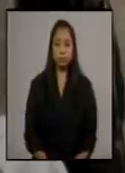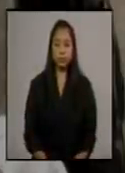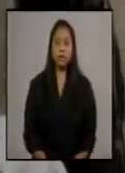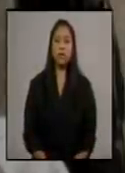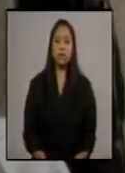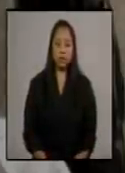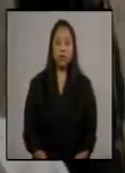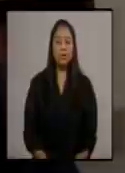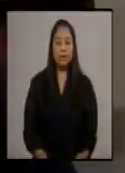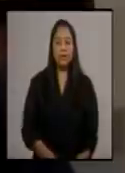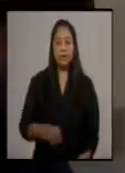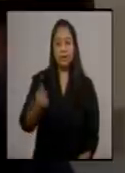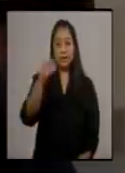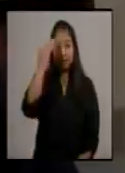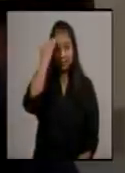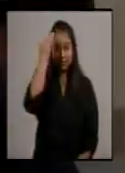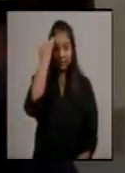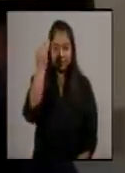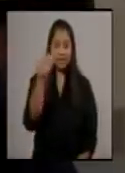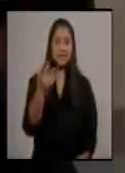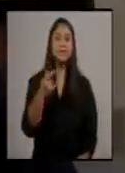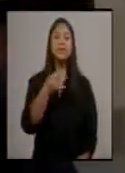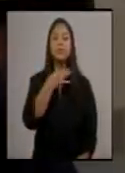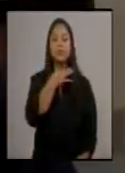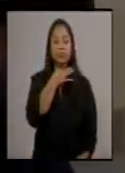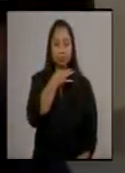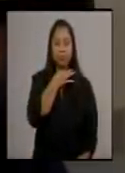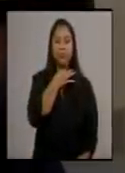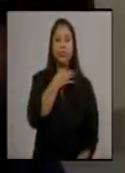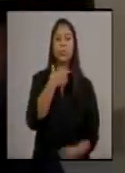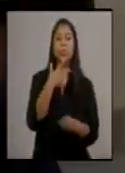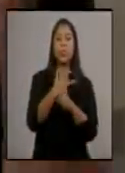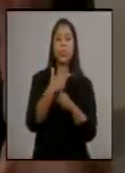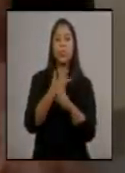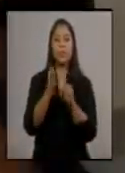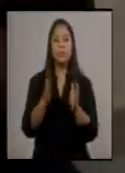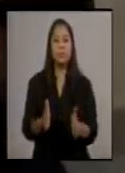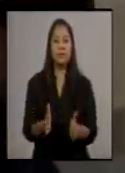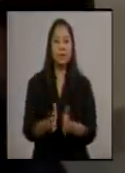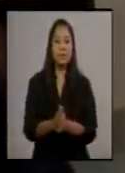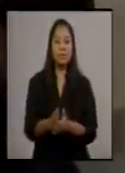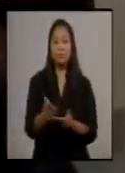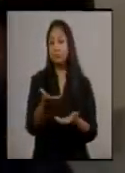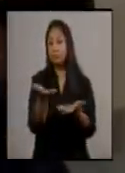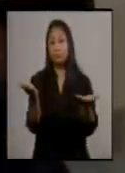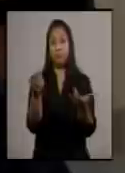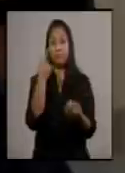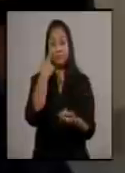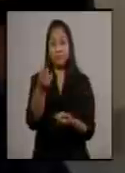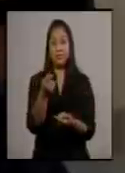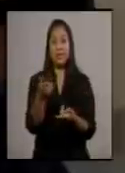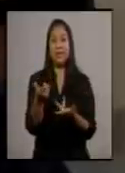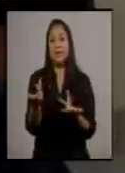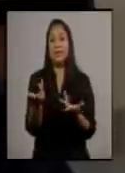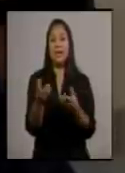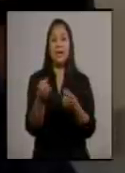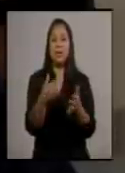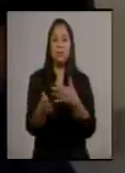gracias. Un verdadero gusto, estimados conciadanos, estar con ustedes, aunque sea de esta manera.